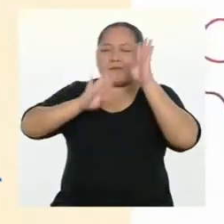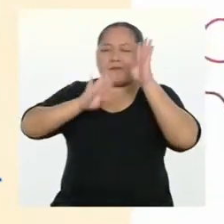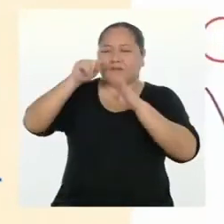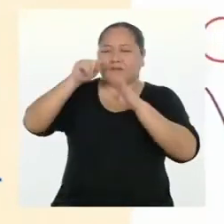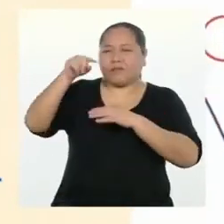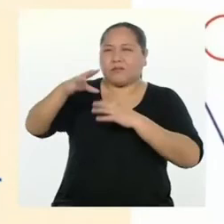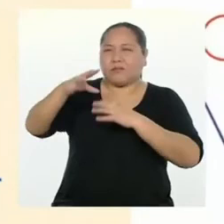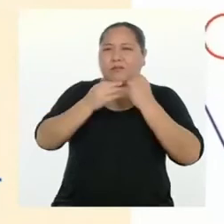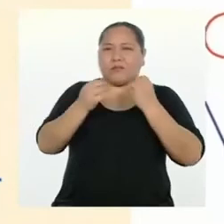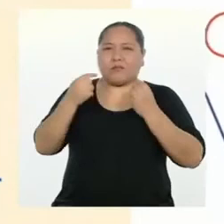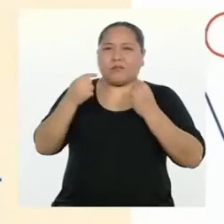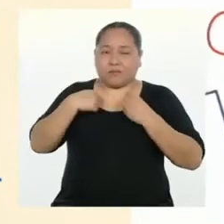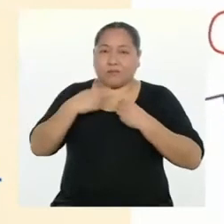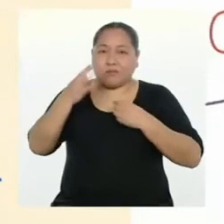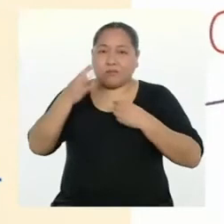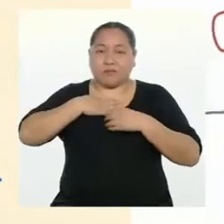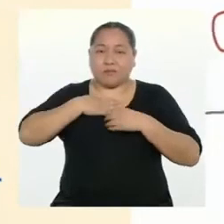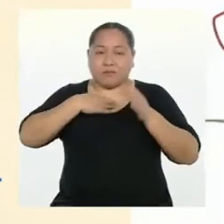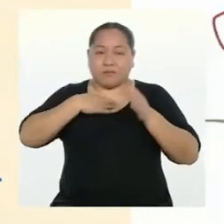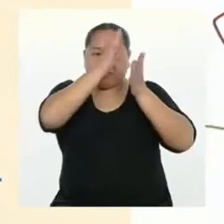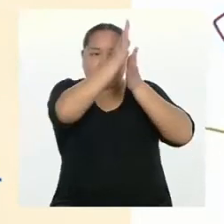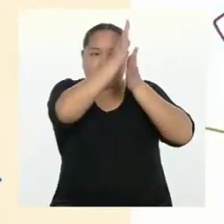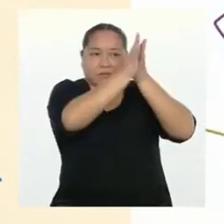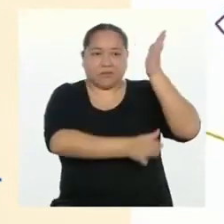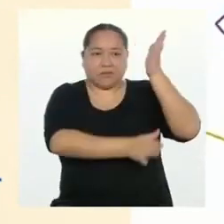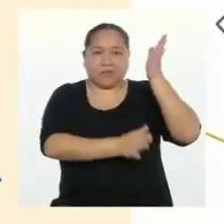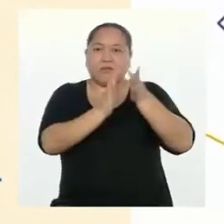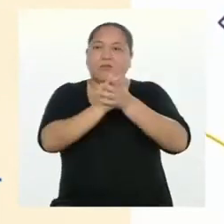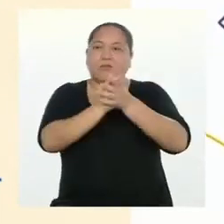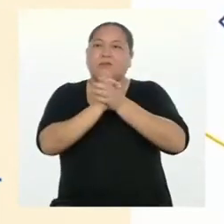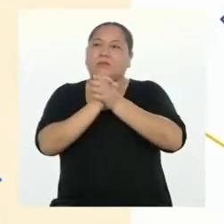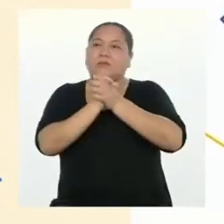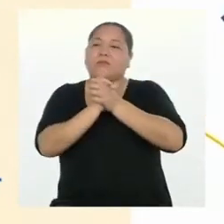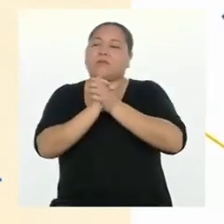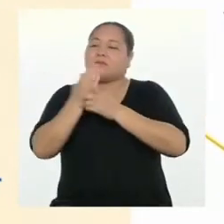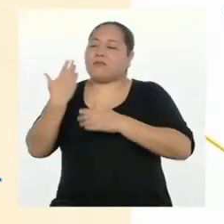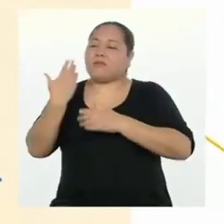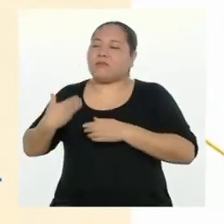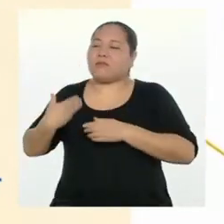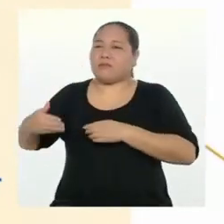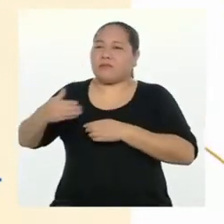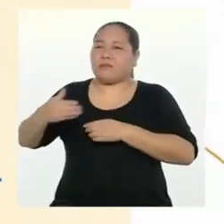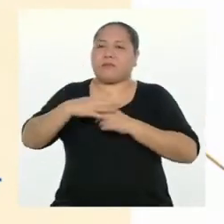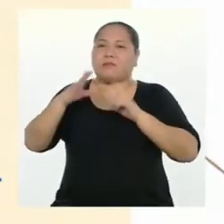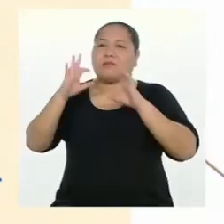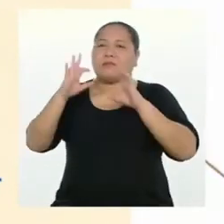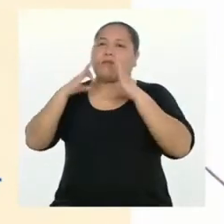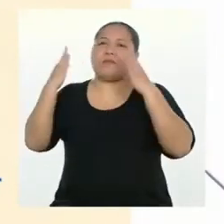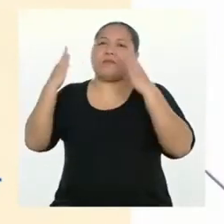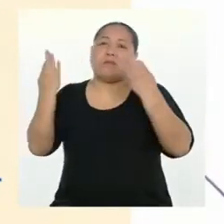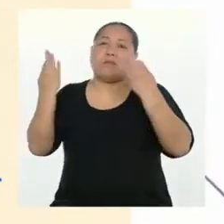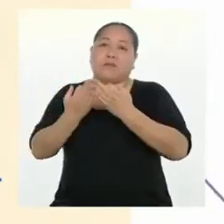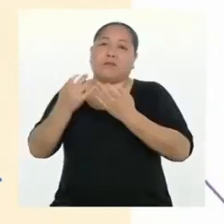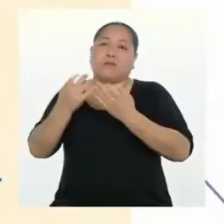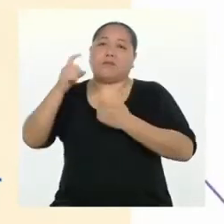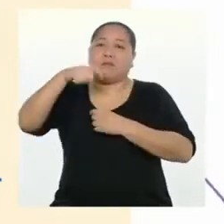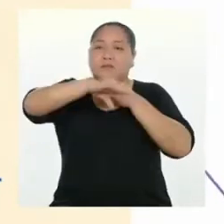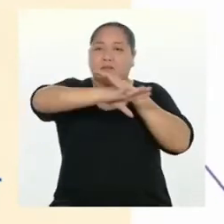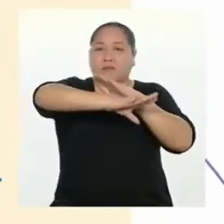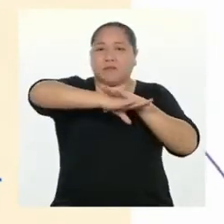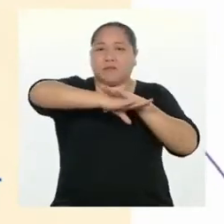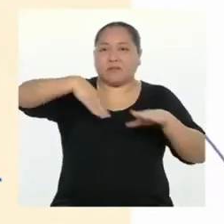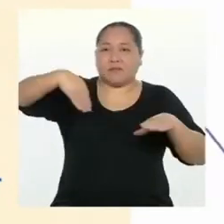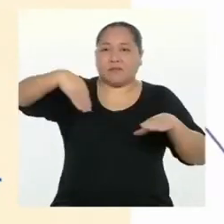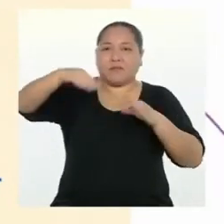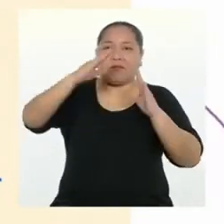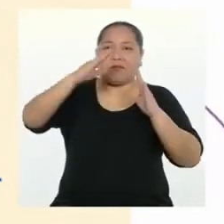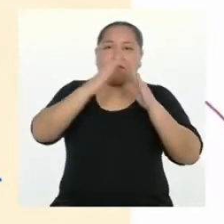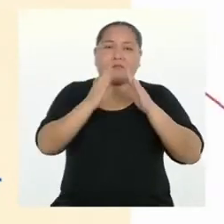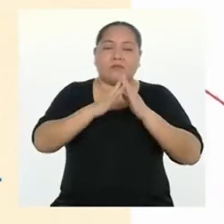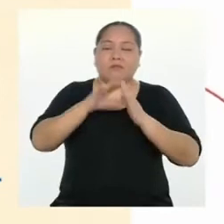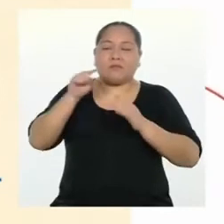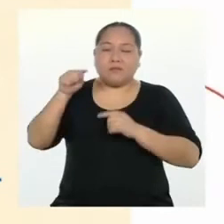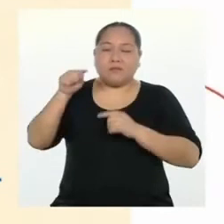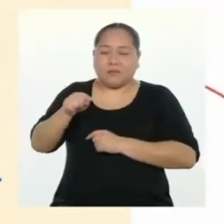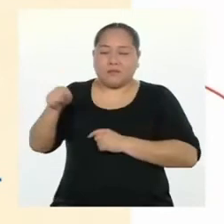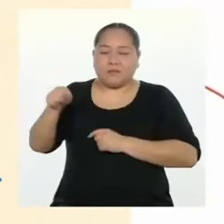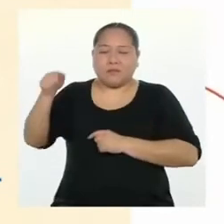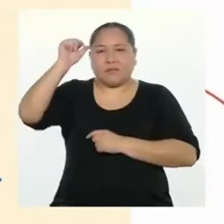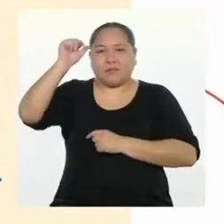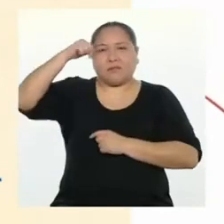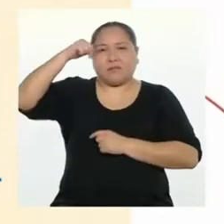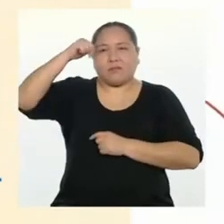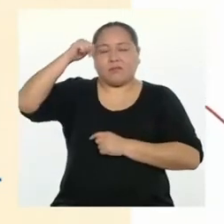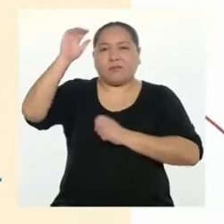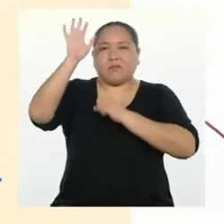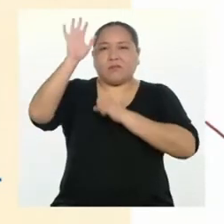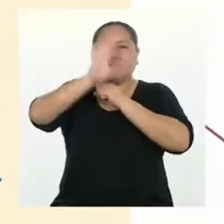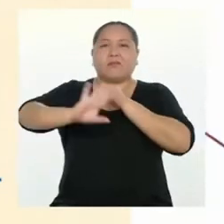Quiero dirigir mi afiche a mis compañeros y familiares que tienen que salir de casa por alguna razón. Quiero recordarles que se